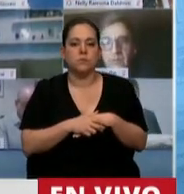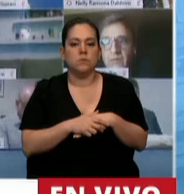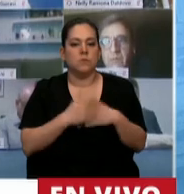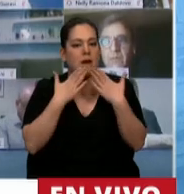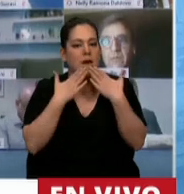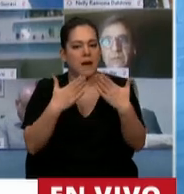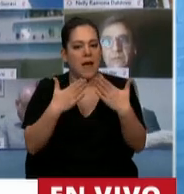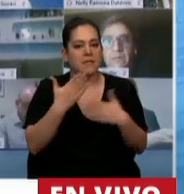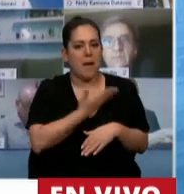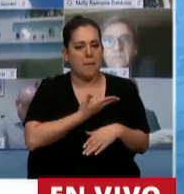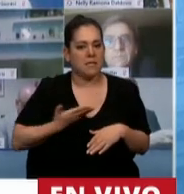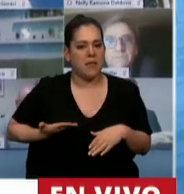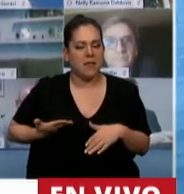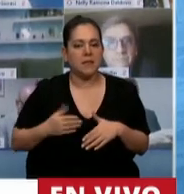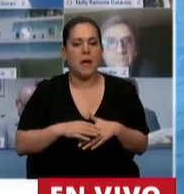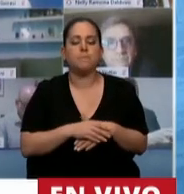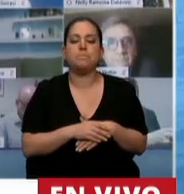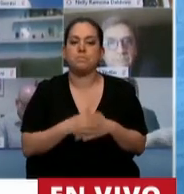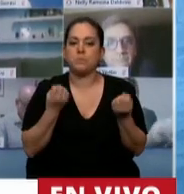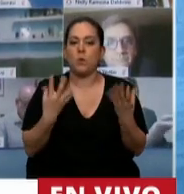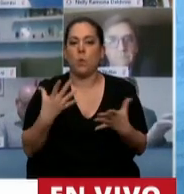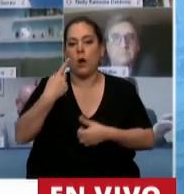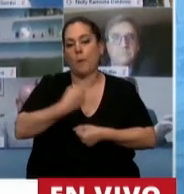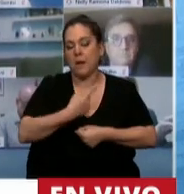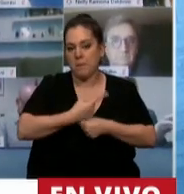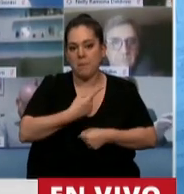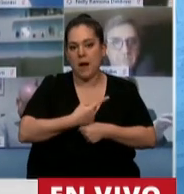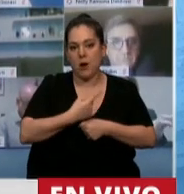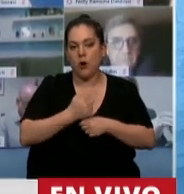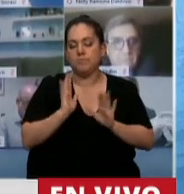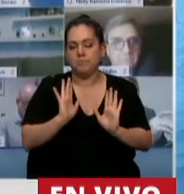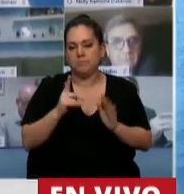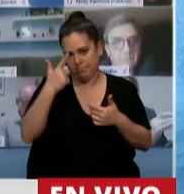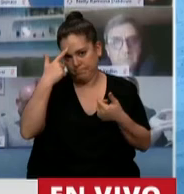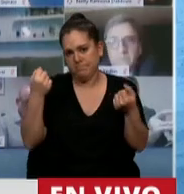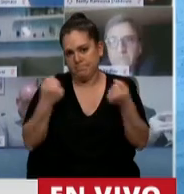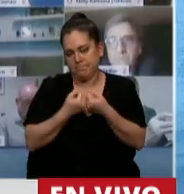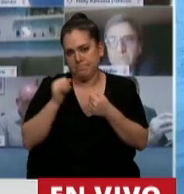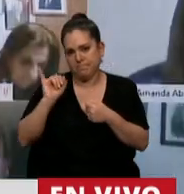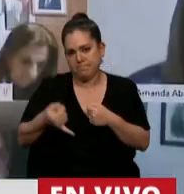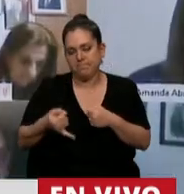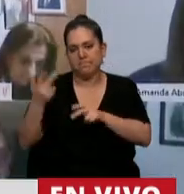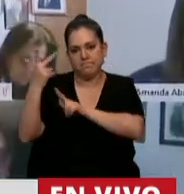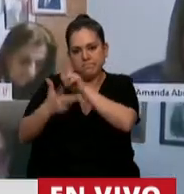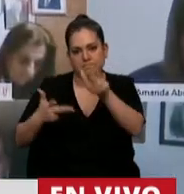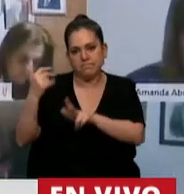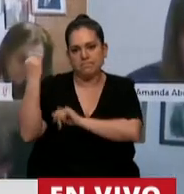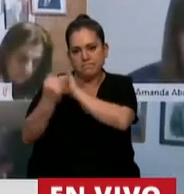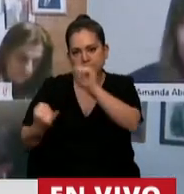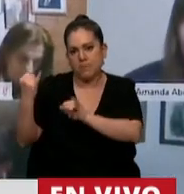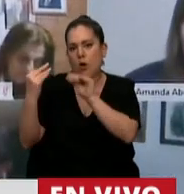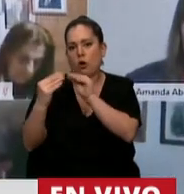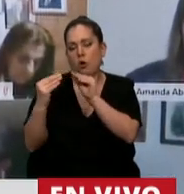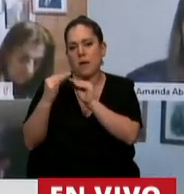Gracias, Presidenta. Bueno, en primer lugar, coincidir con los señalamientos que hizo mi